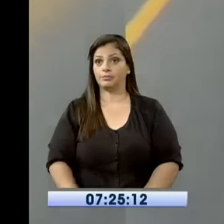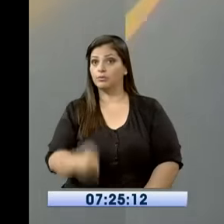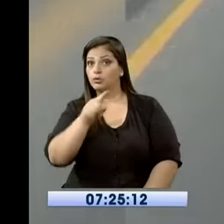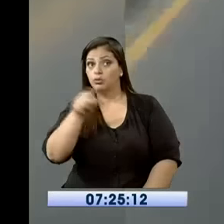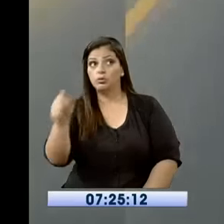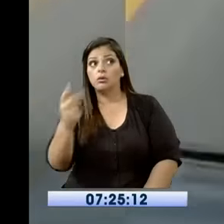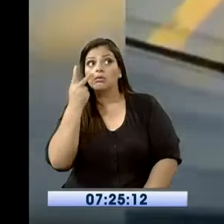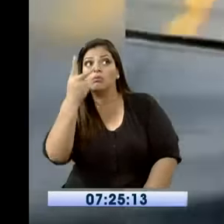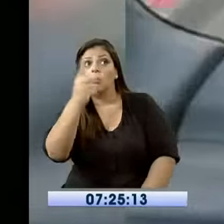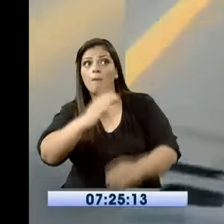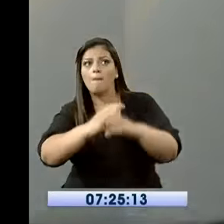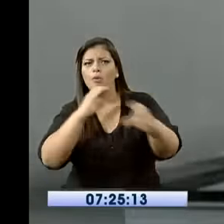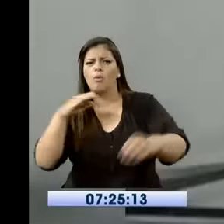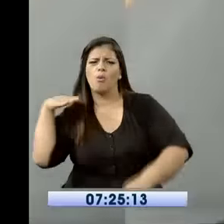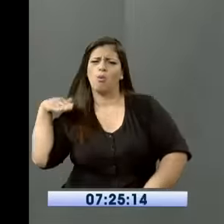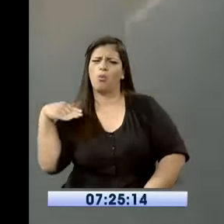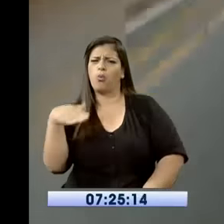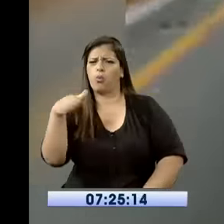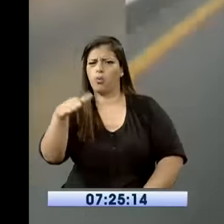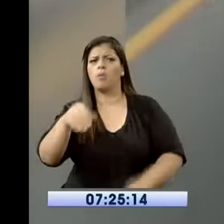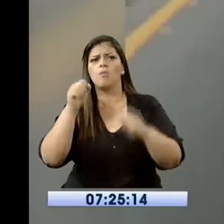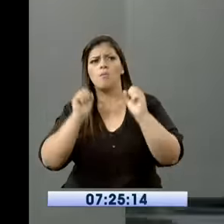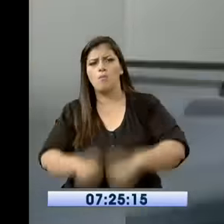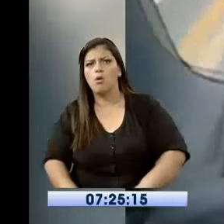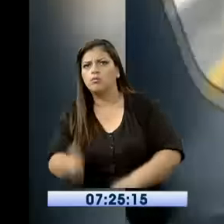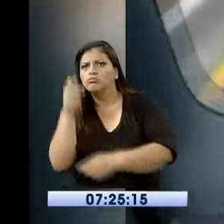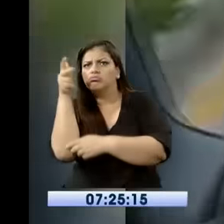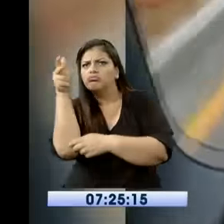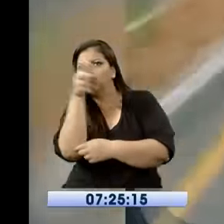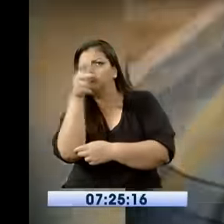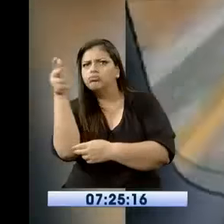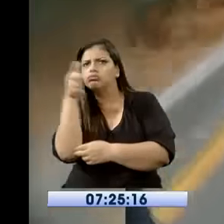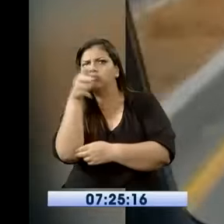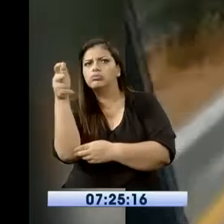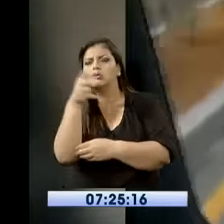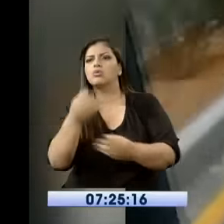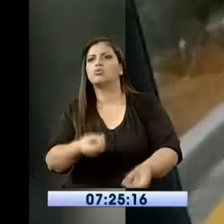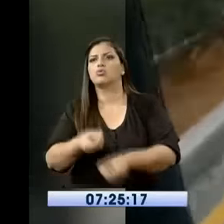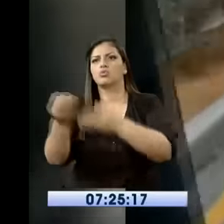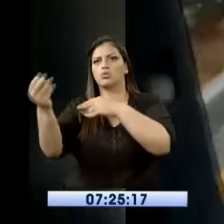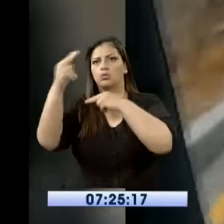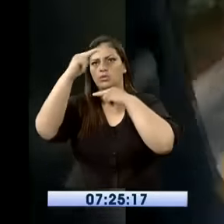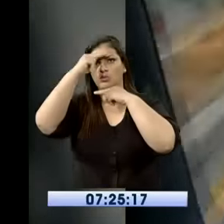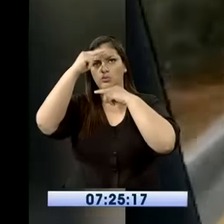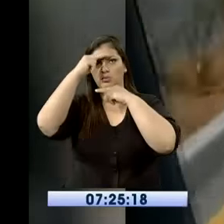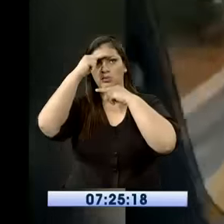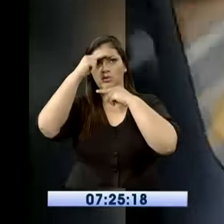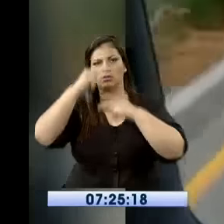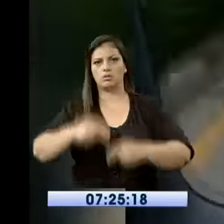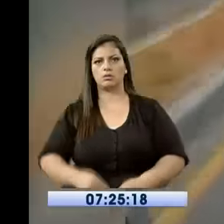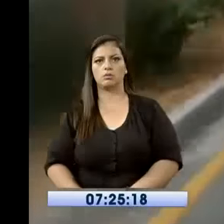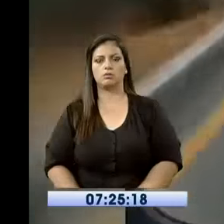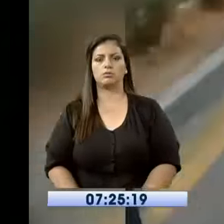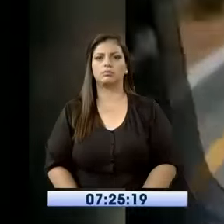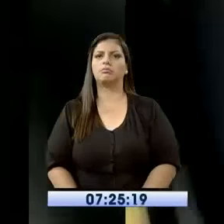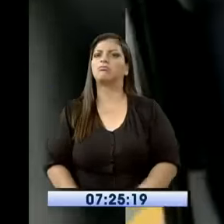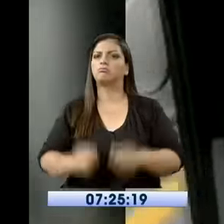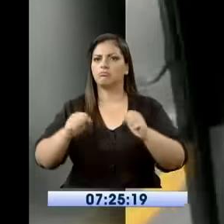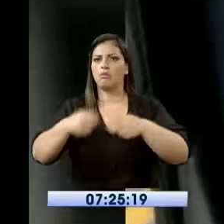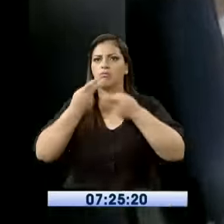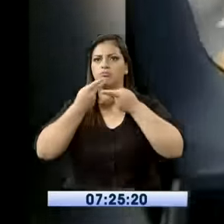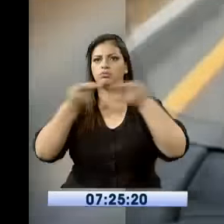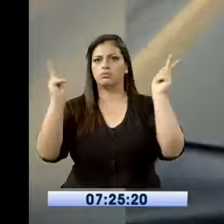sus videos a nuestra cuenta, arroba rts guión bajo la noticia, para hacerlas públicas y que la